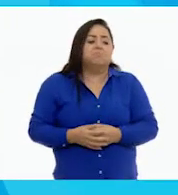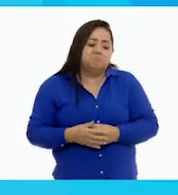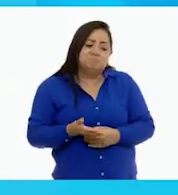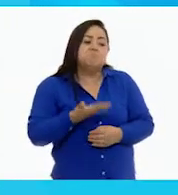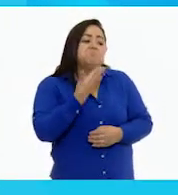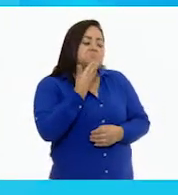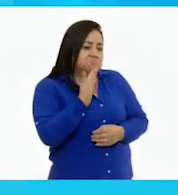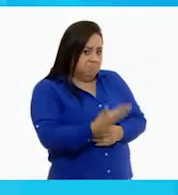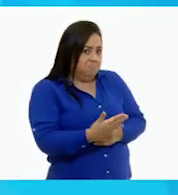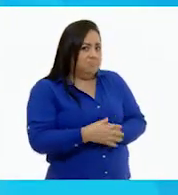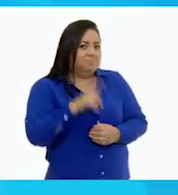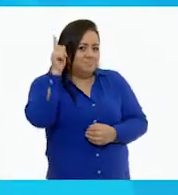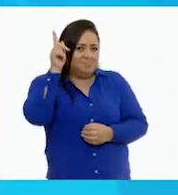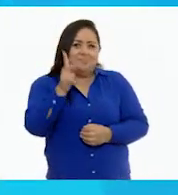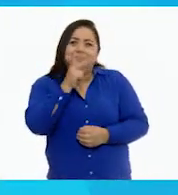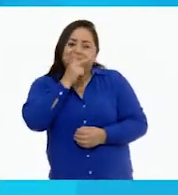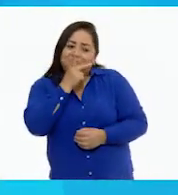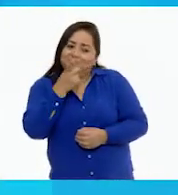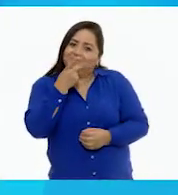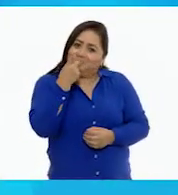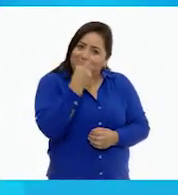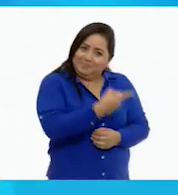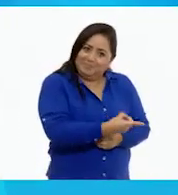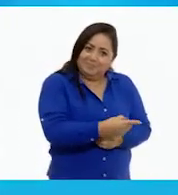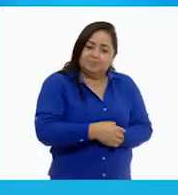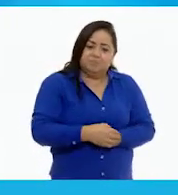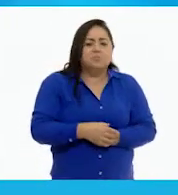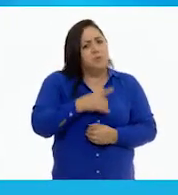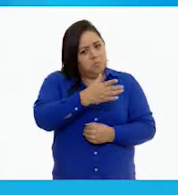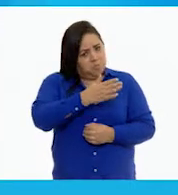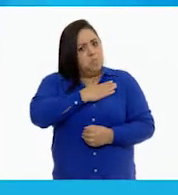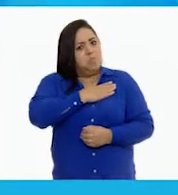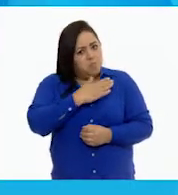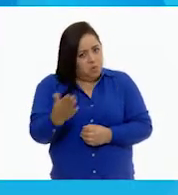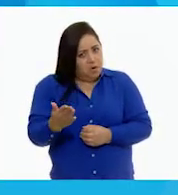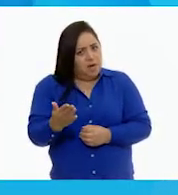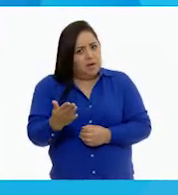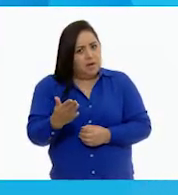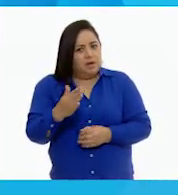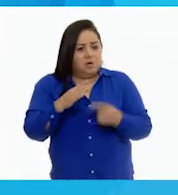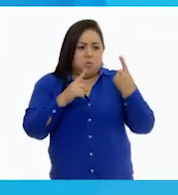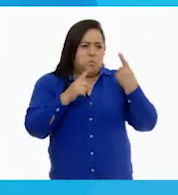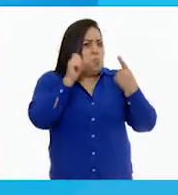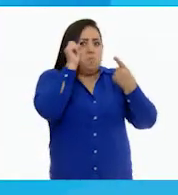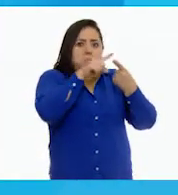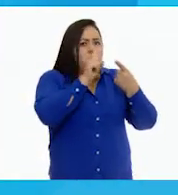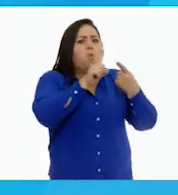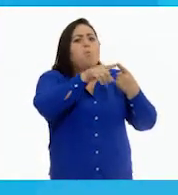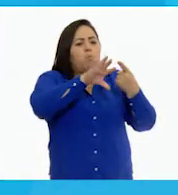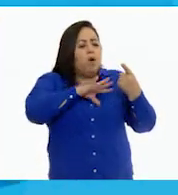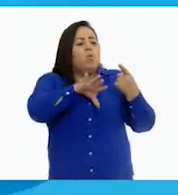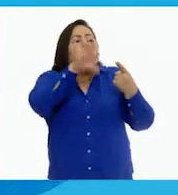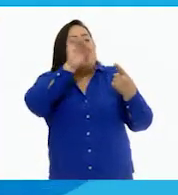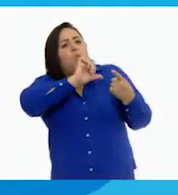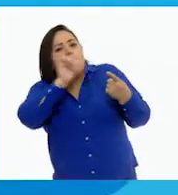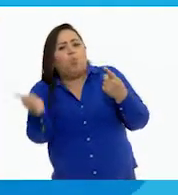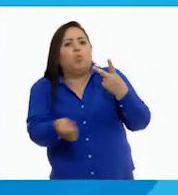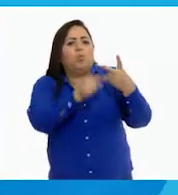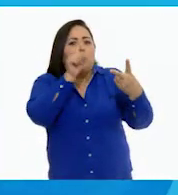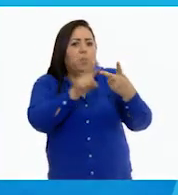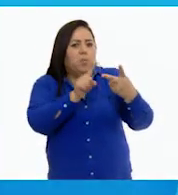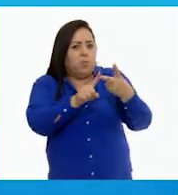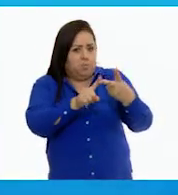bien, dijo su padre. Es bueno tener más de una opción para arreglar el problema.